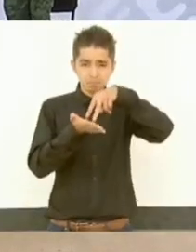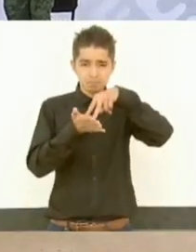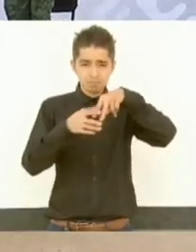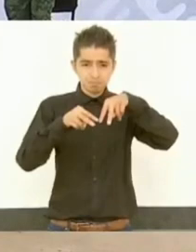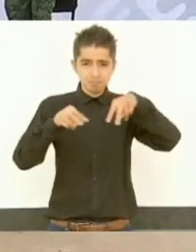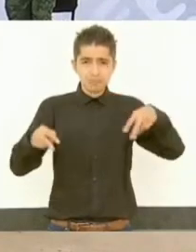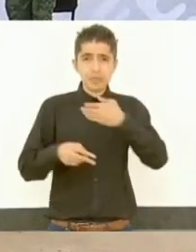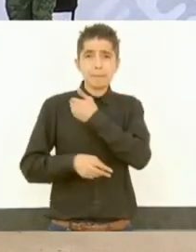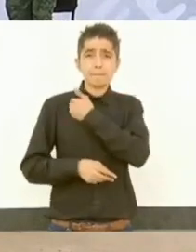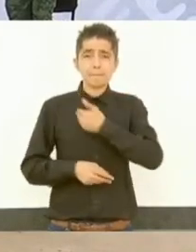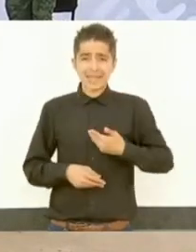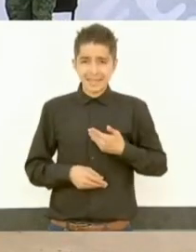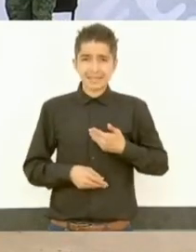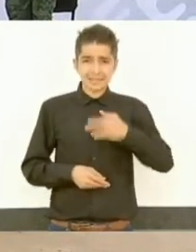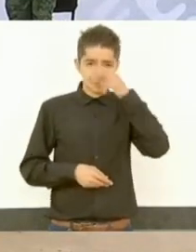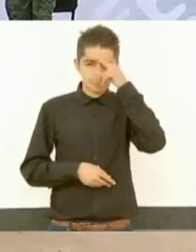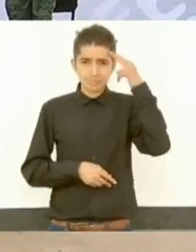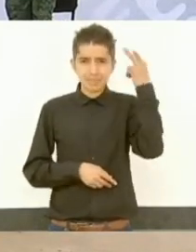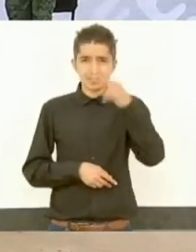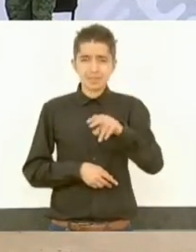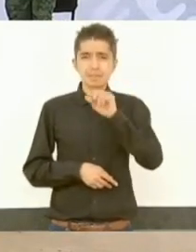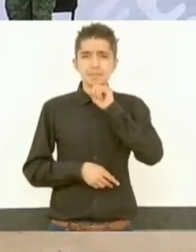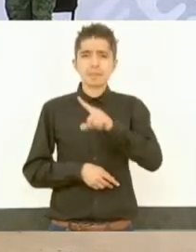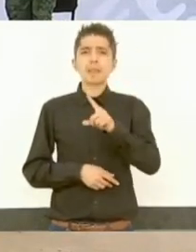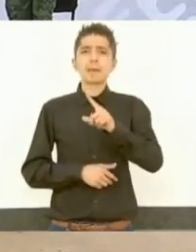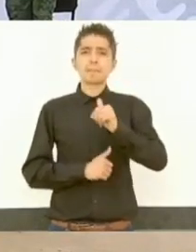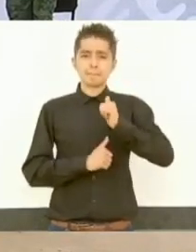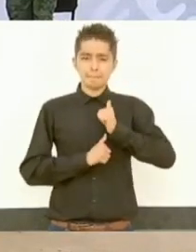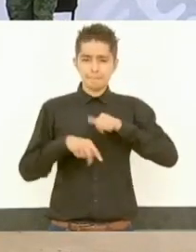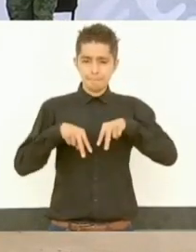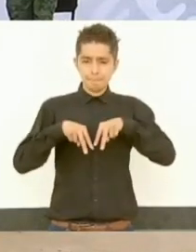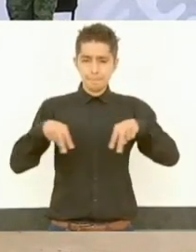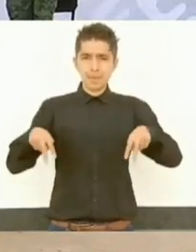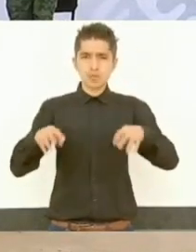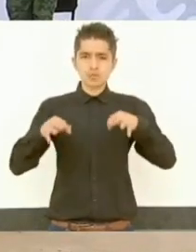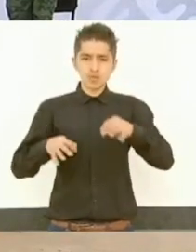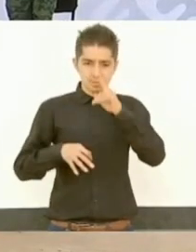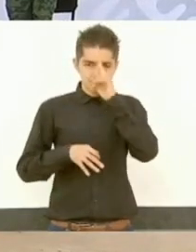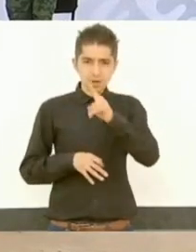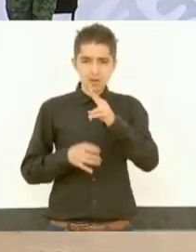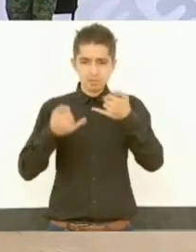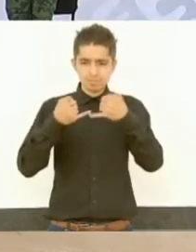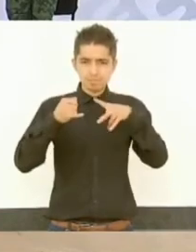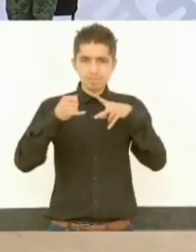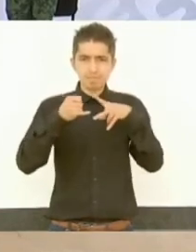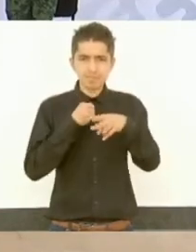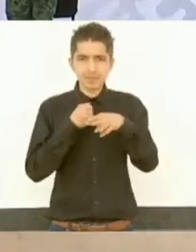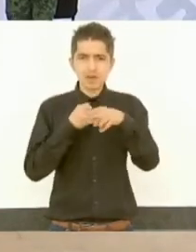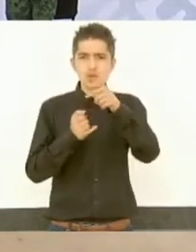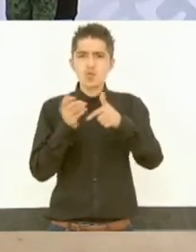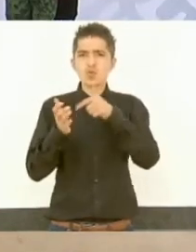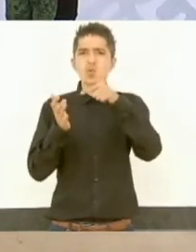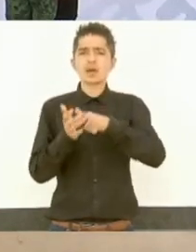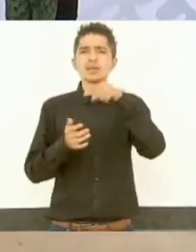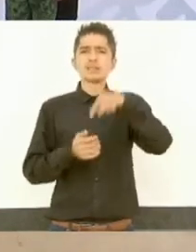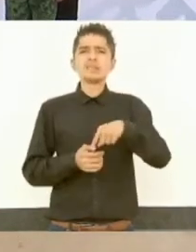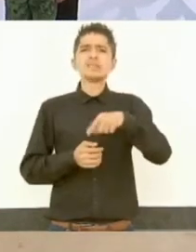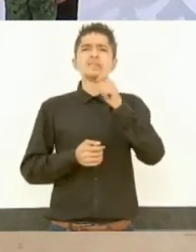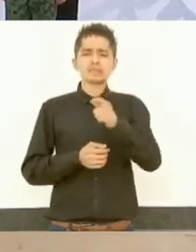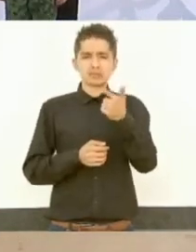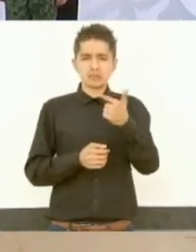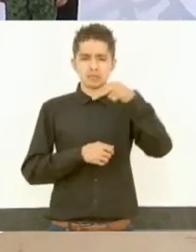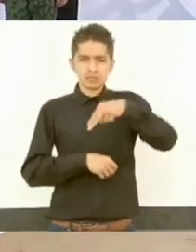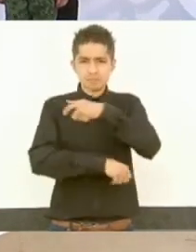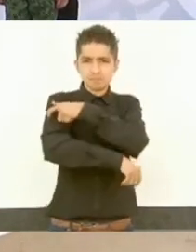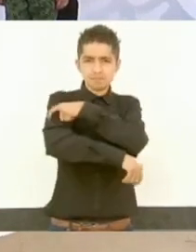El presidente de la República e integrantes de la línea de honor realizarán el corte de la historia inaugural de las instalaciones de la compañía de